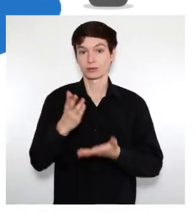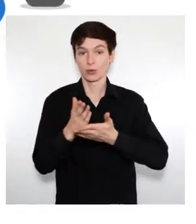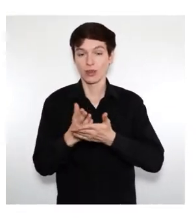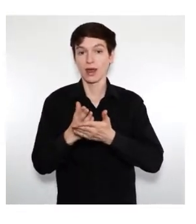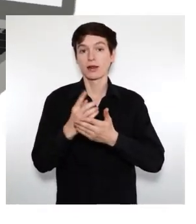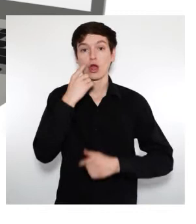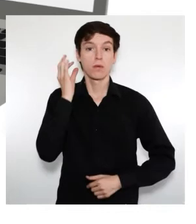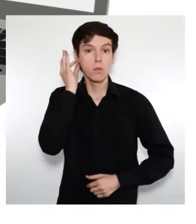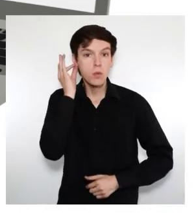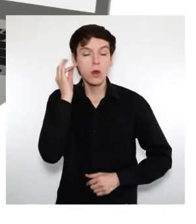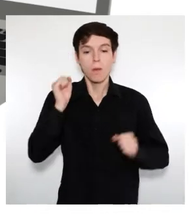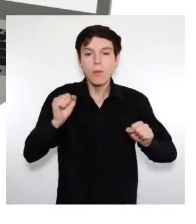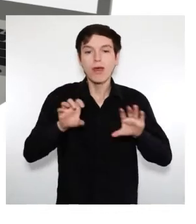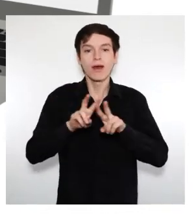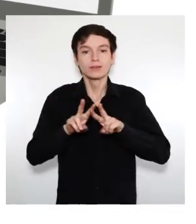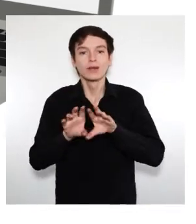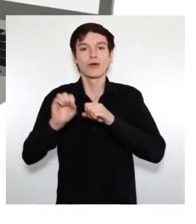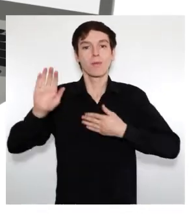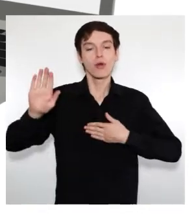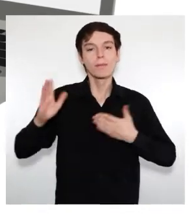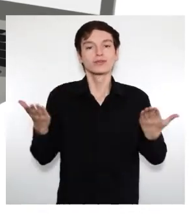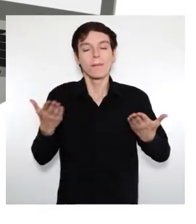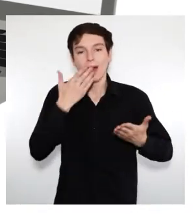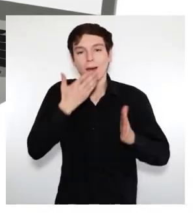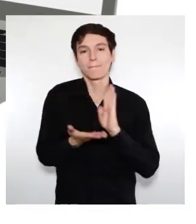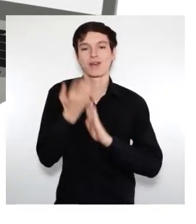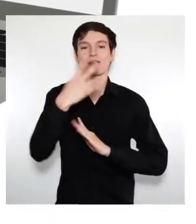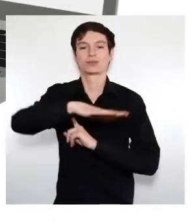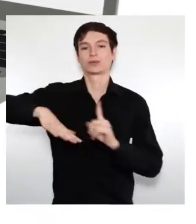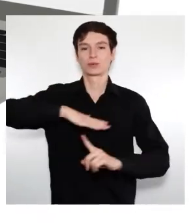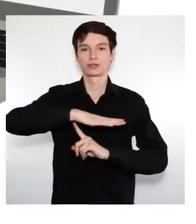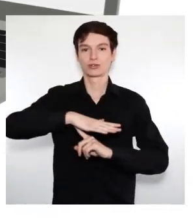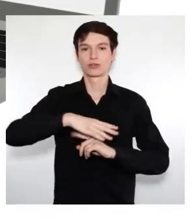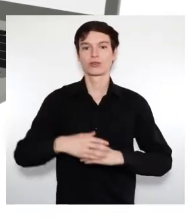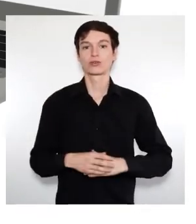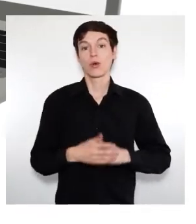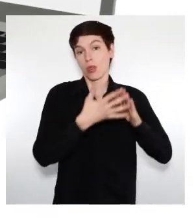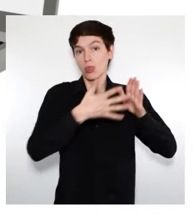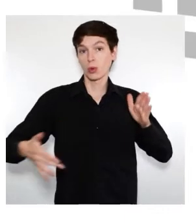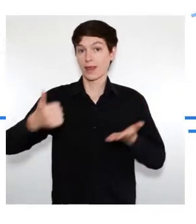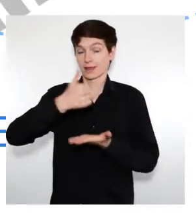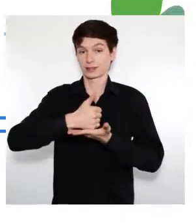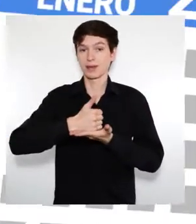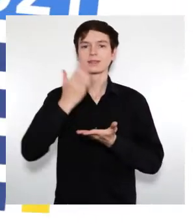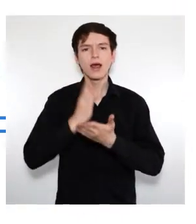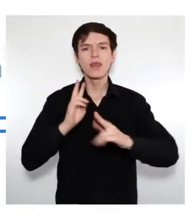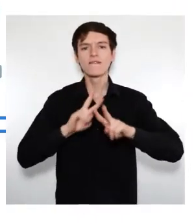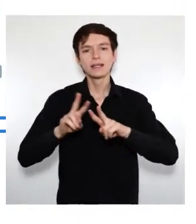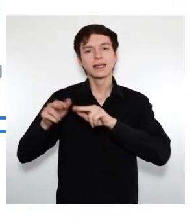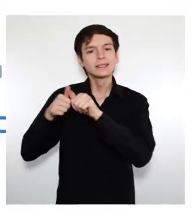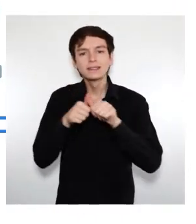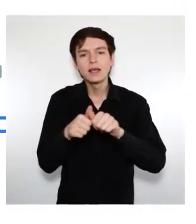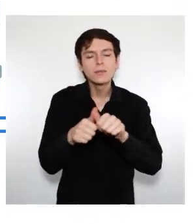que los y las estudiantes alertadas establezcan compromisos para mejorar su situación. Durante el semestre,